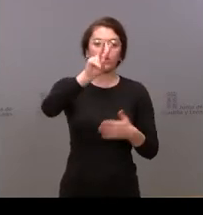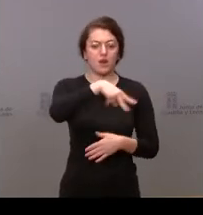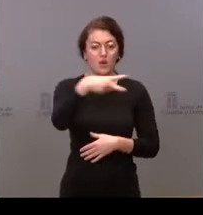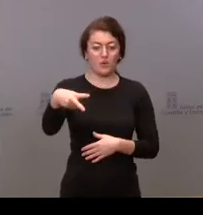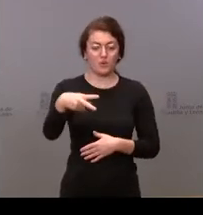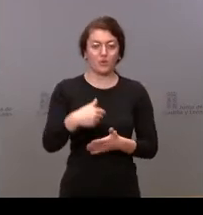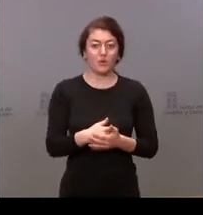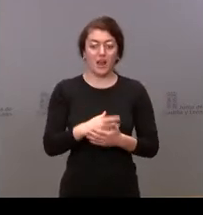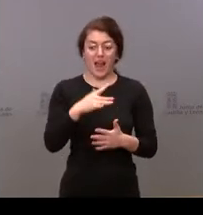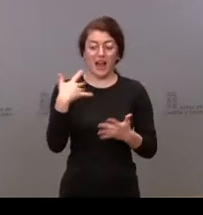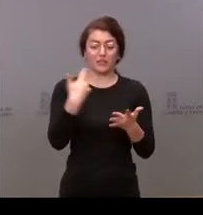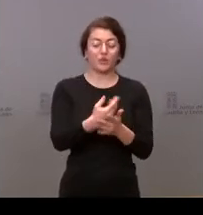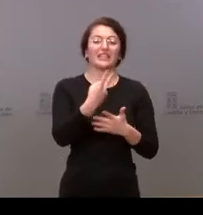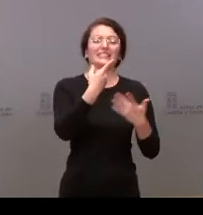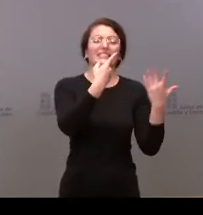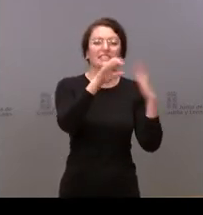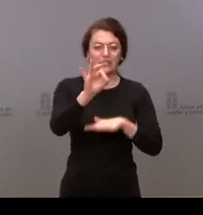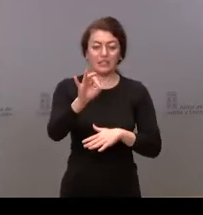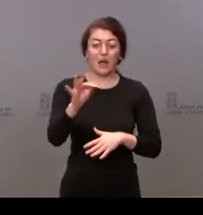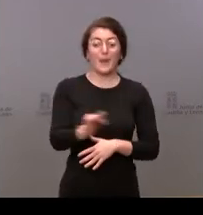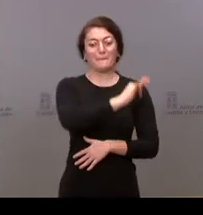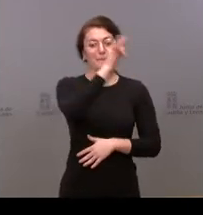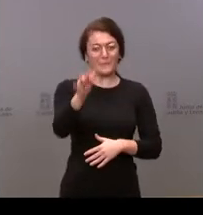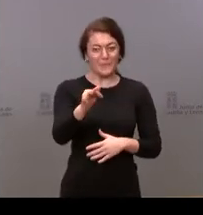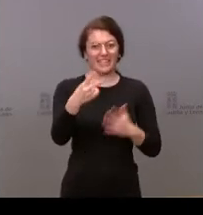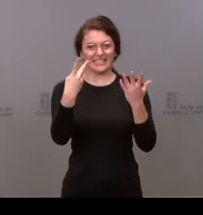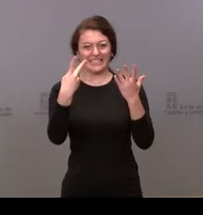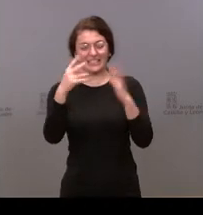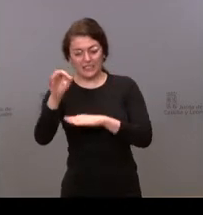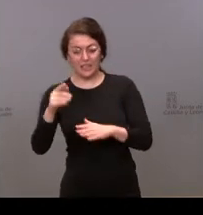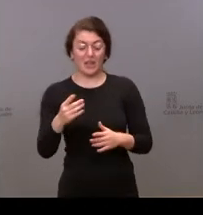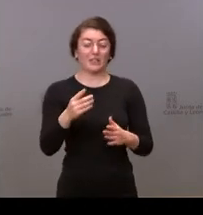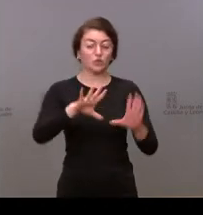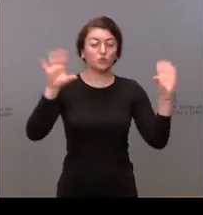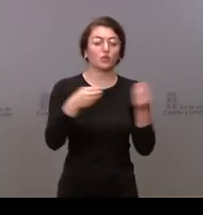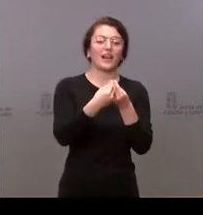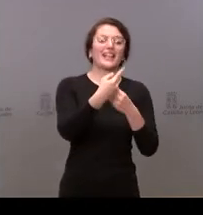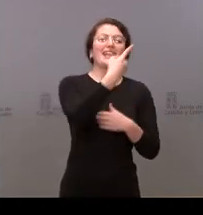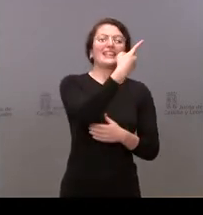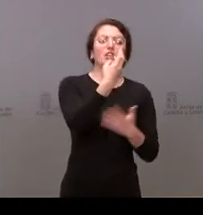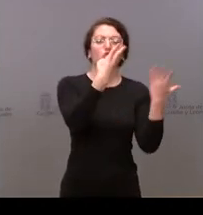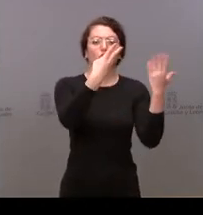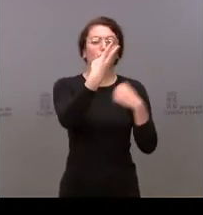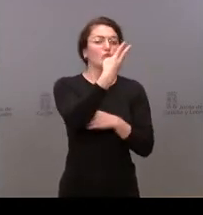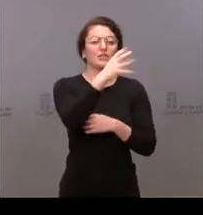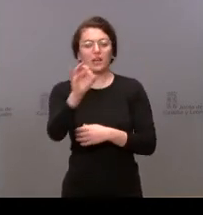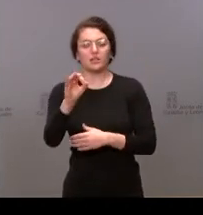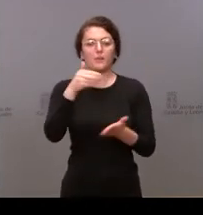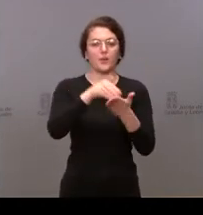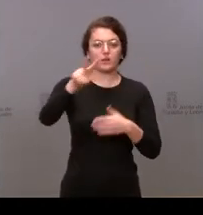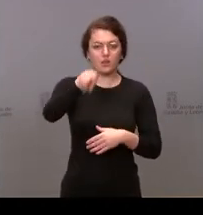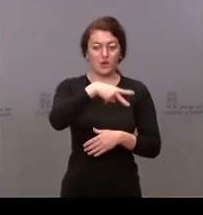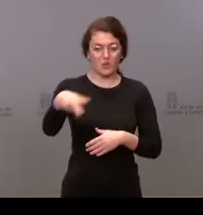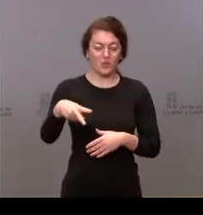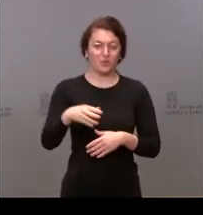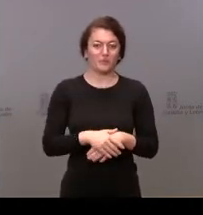60 millones de euros, con lo cual, con estos 70, alcanzaremos los 130 millones de euros. Es la mayor convocatoria al sector realizado nunca en